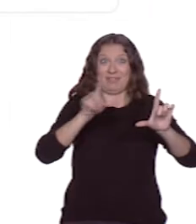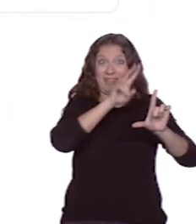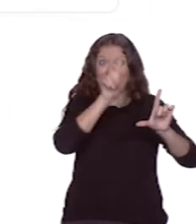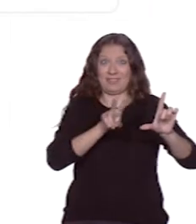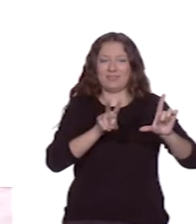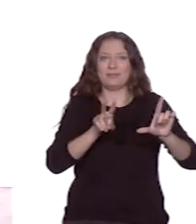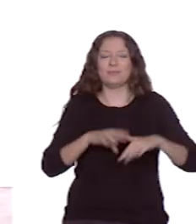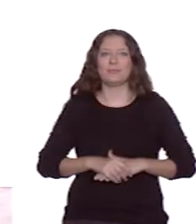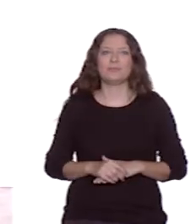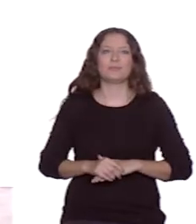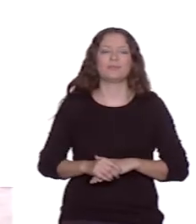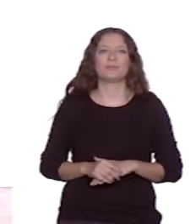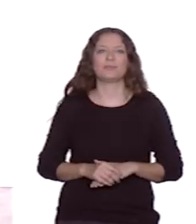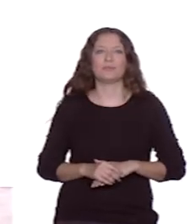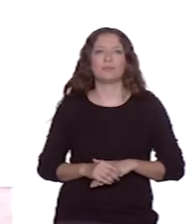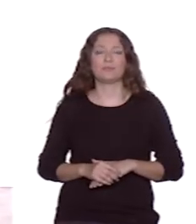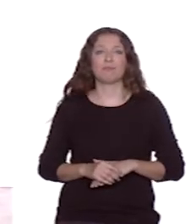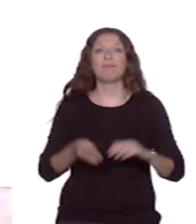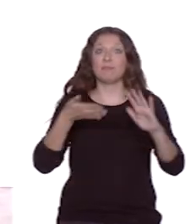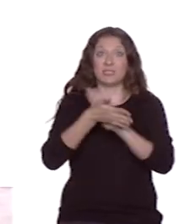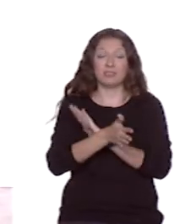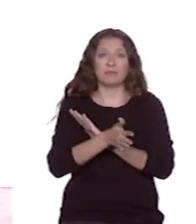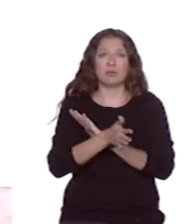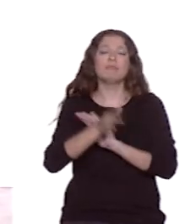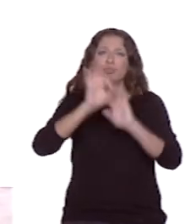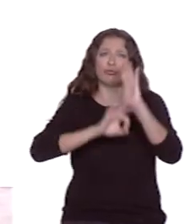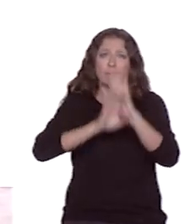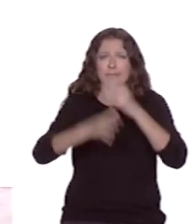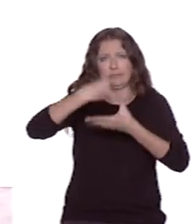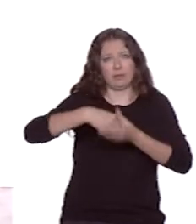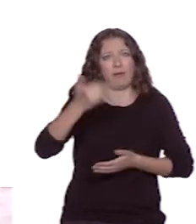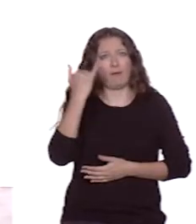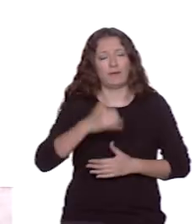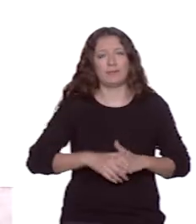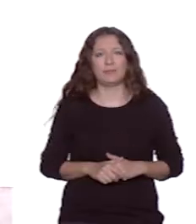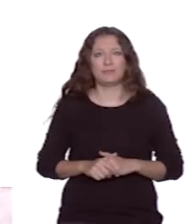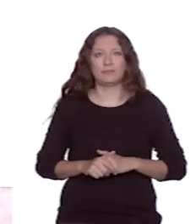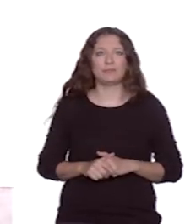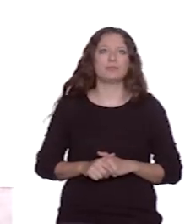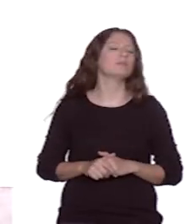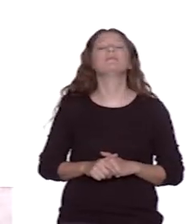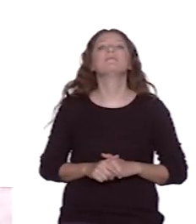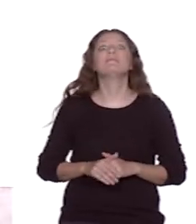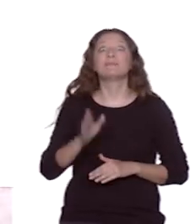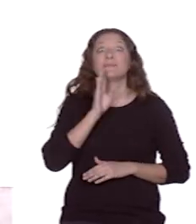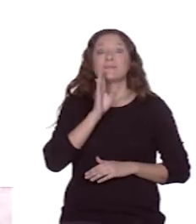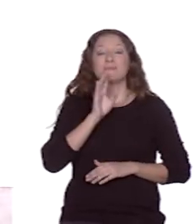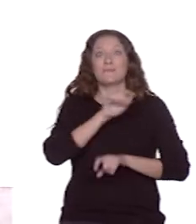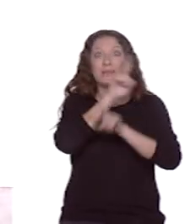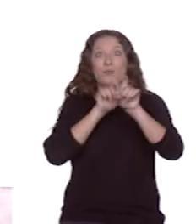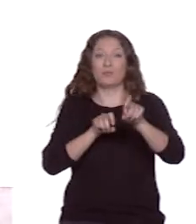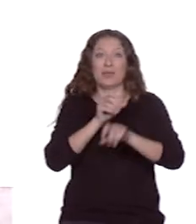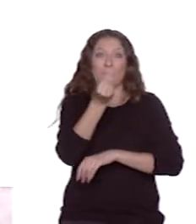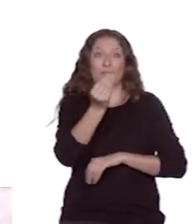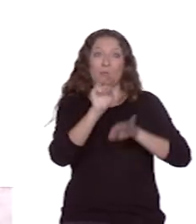la pantalla. Por tanto, contiene software. Digamos que la anterior pregunta esta, la Q8, tenía relación